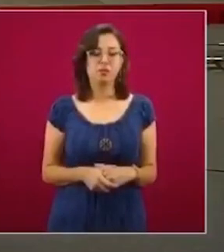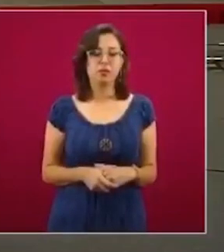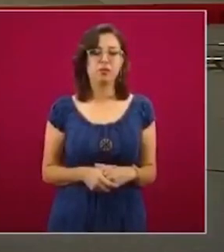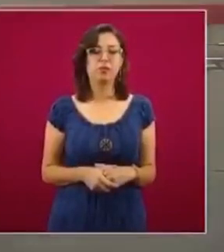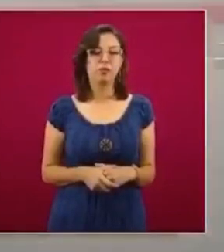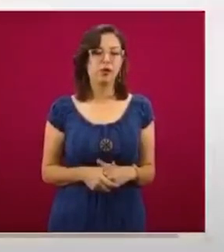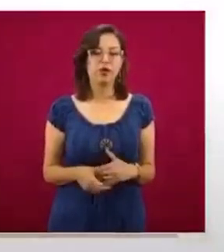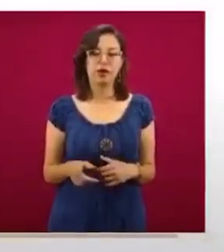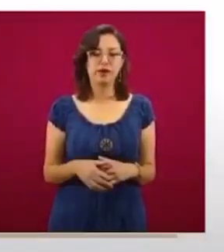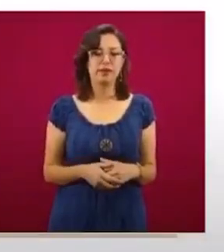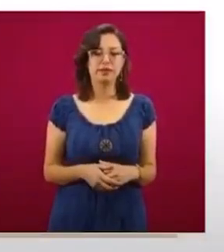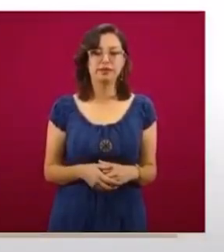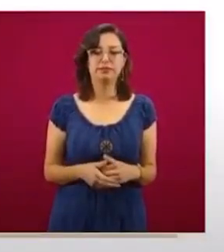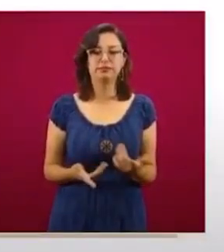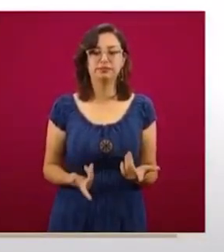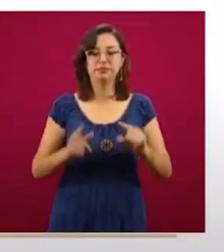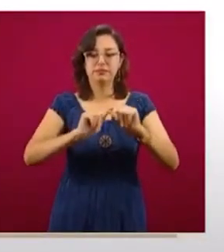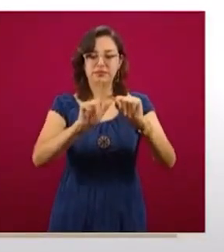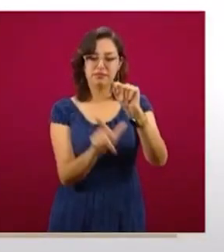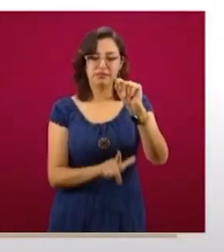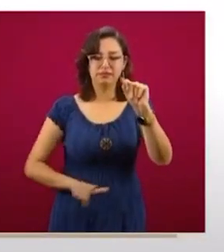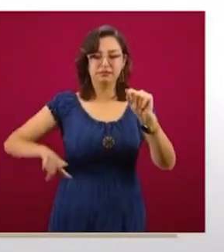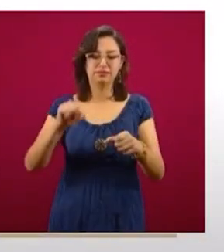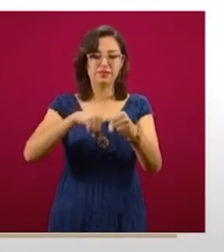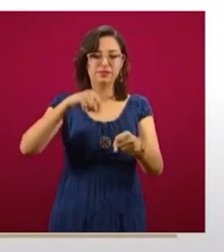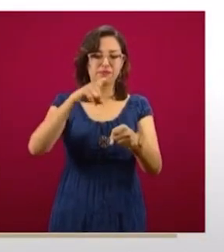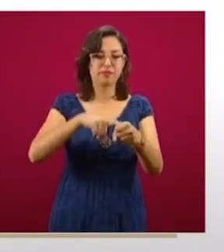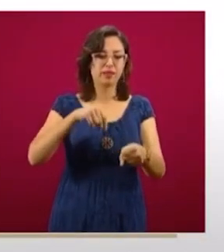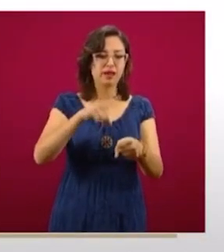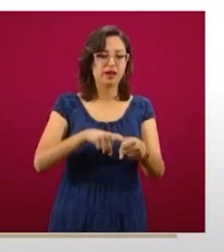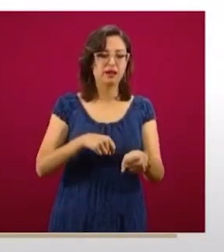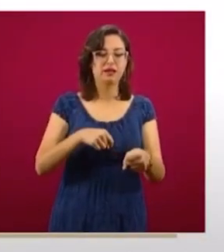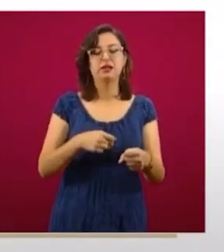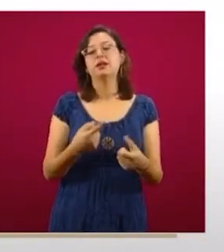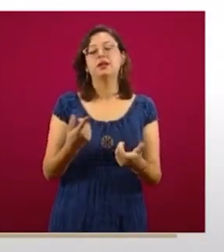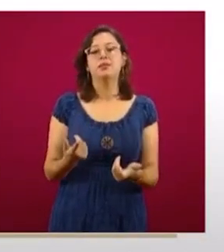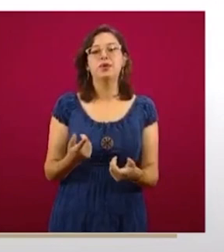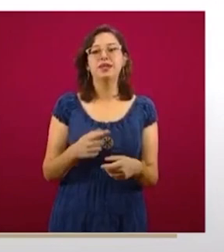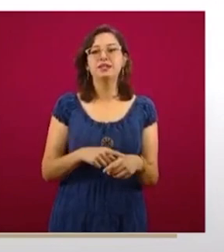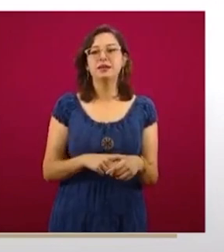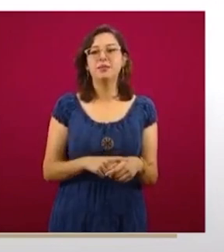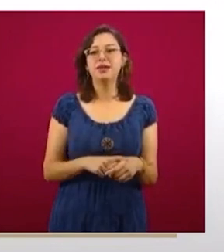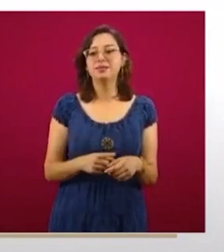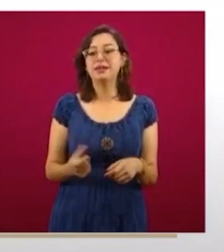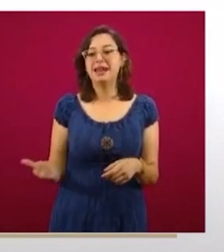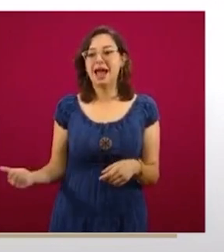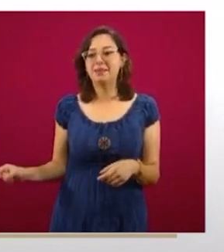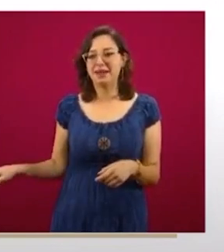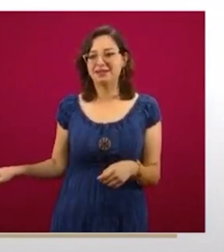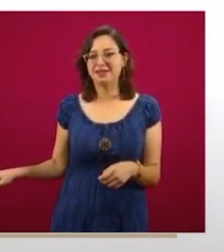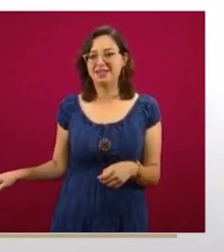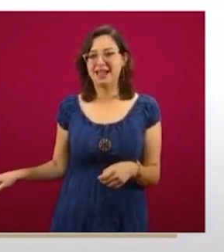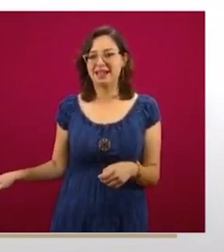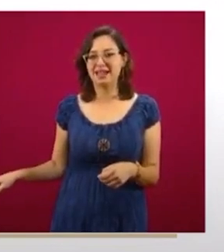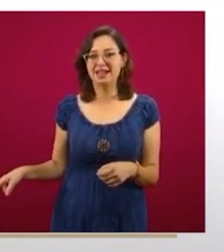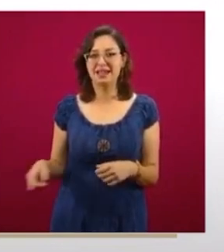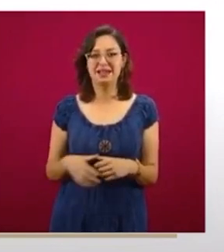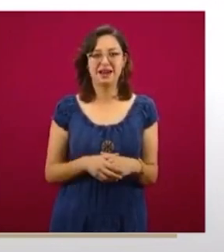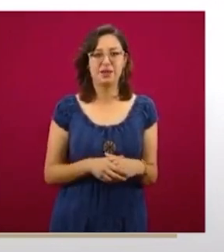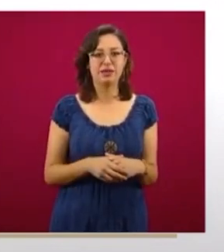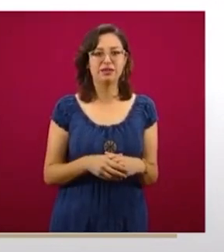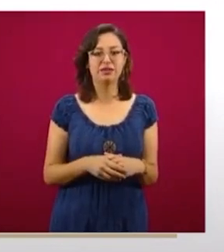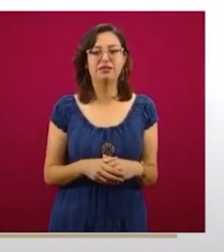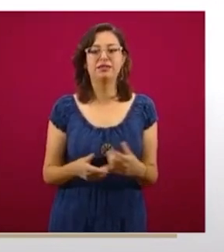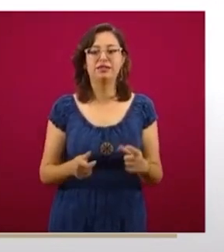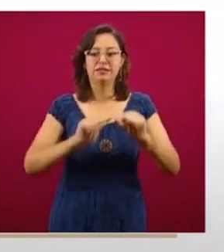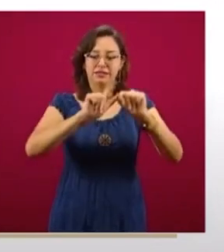de carga de enfermedad, es decir, de cantidad de casos confirmados. Aquí estamos con todos los casos, los acumulados desde que se inició con el primer